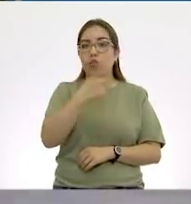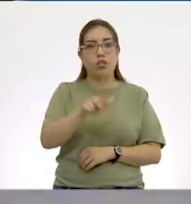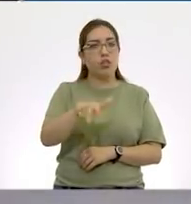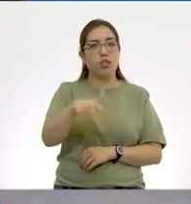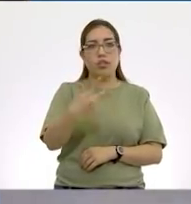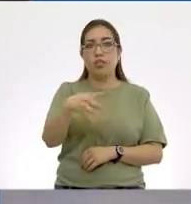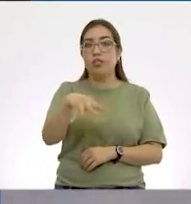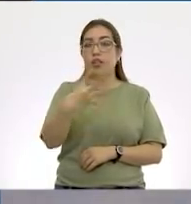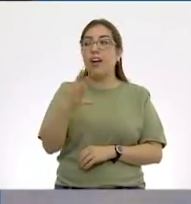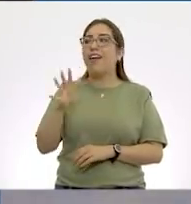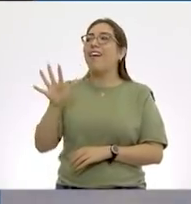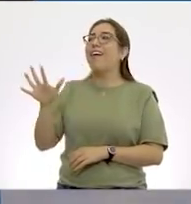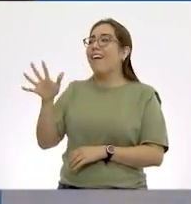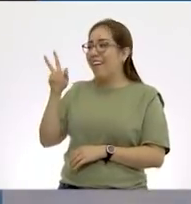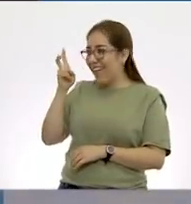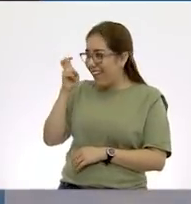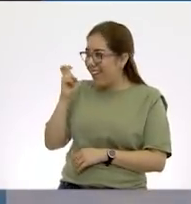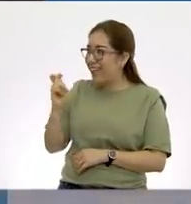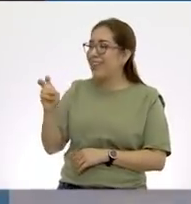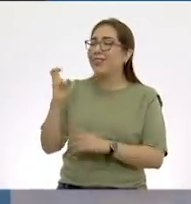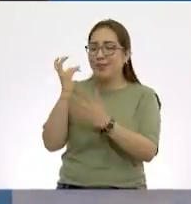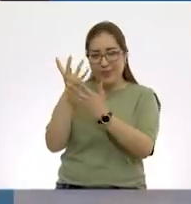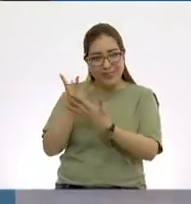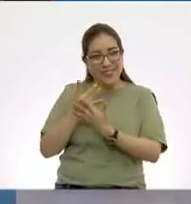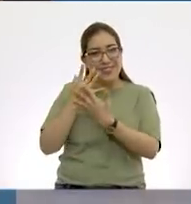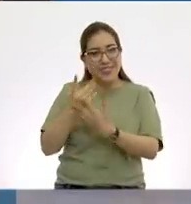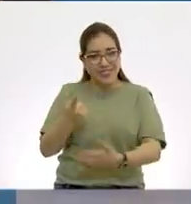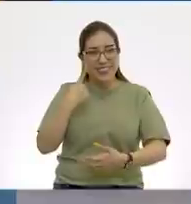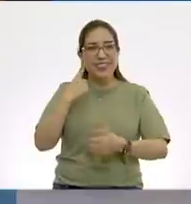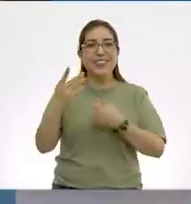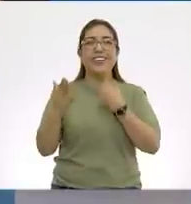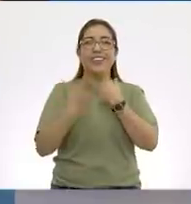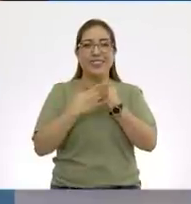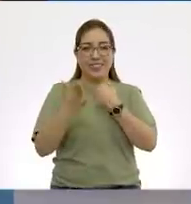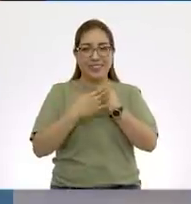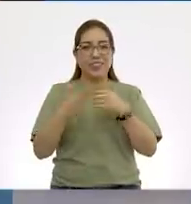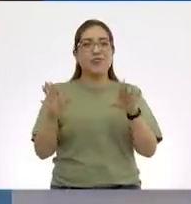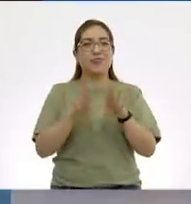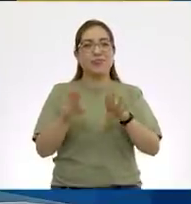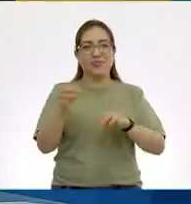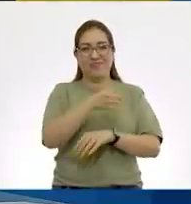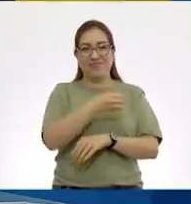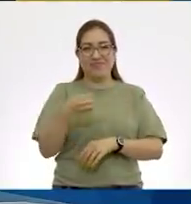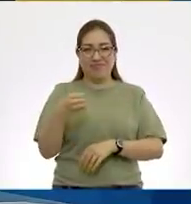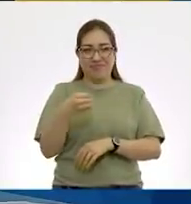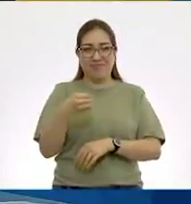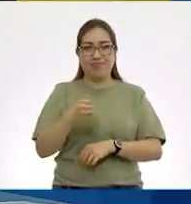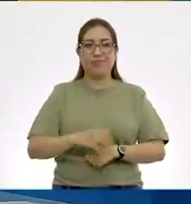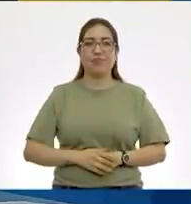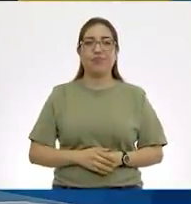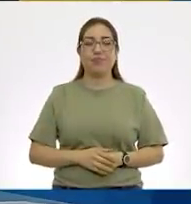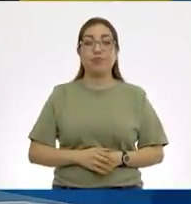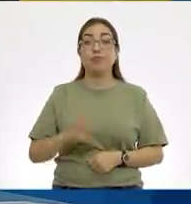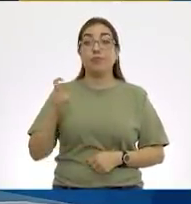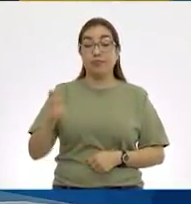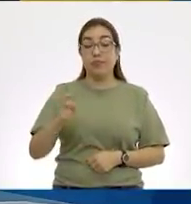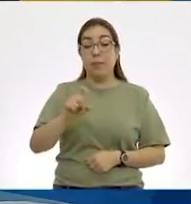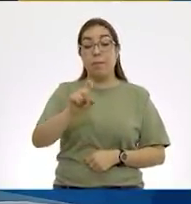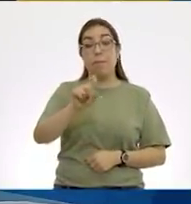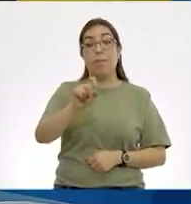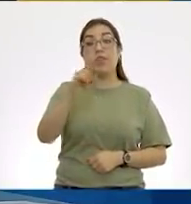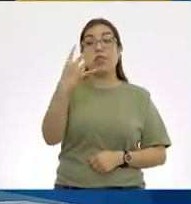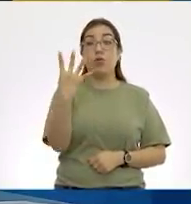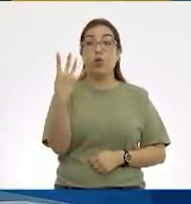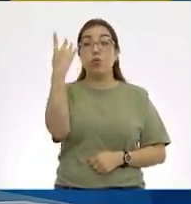14 ni 15. Eso es. Porque viene la otra configuración. Que es la configuración de 24